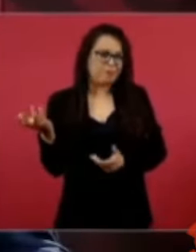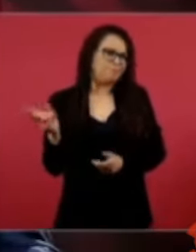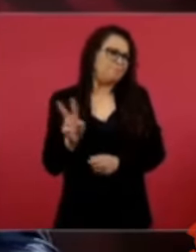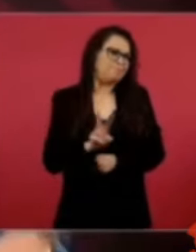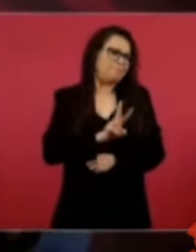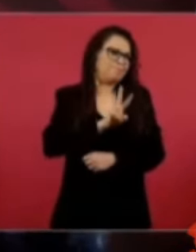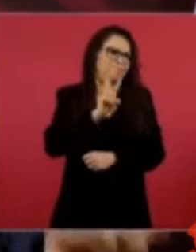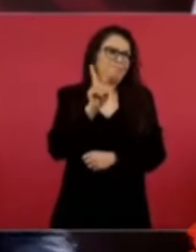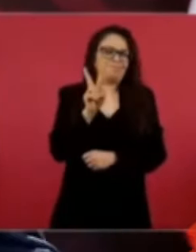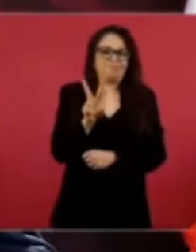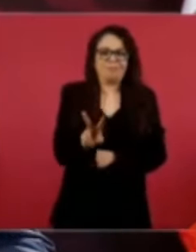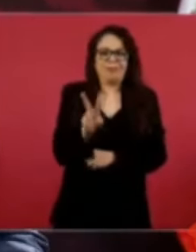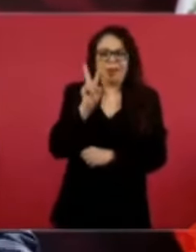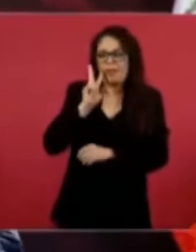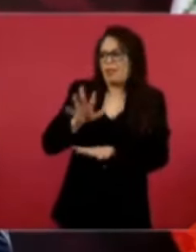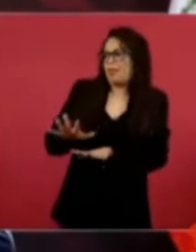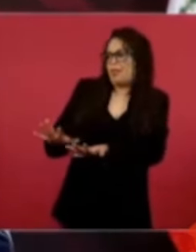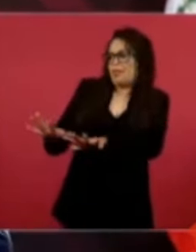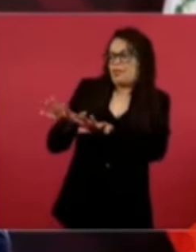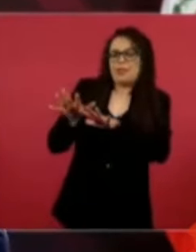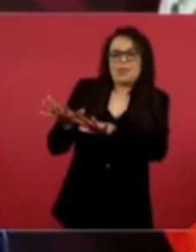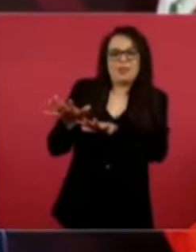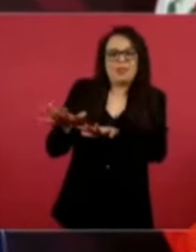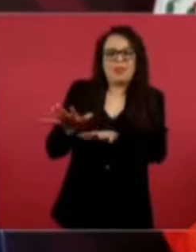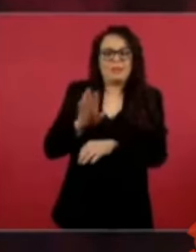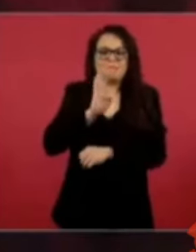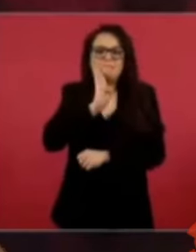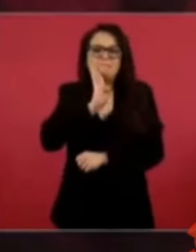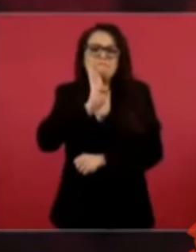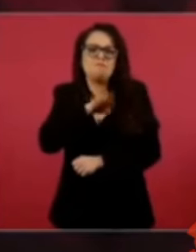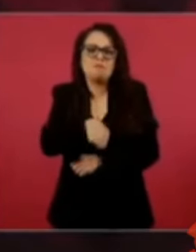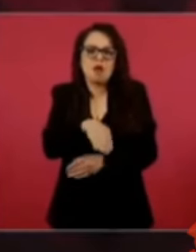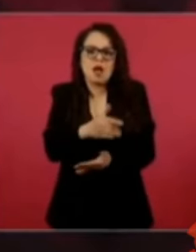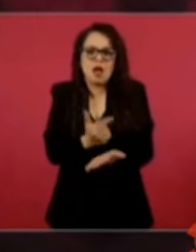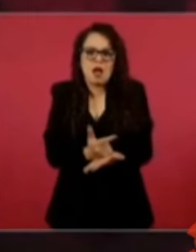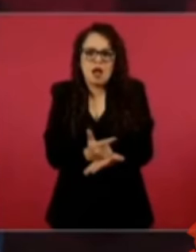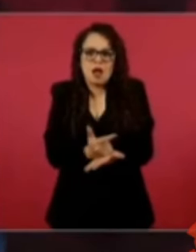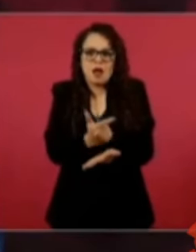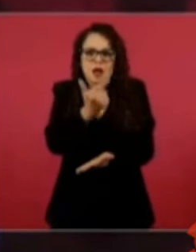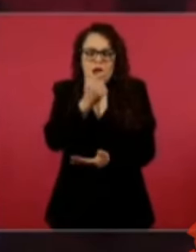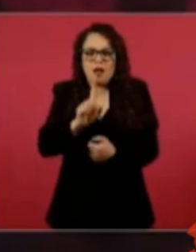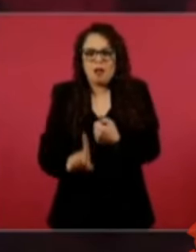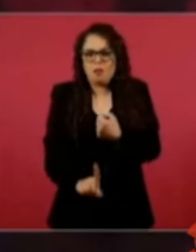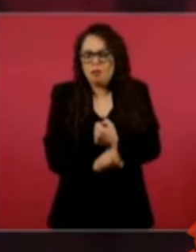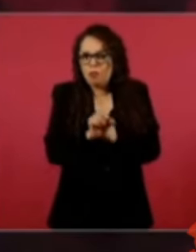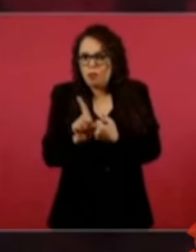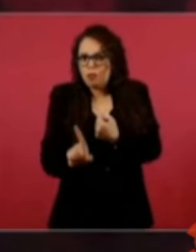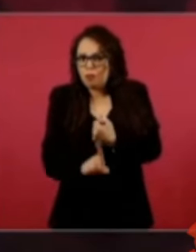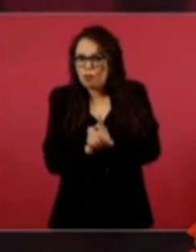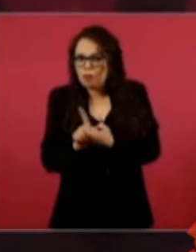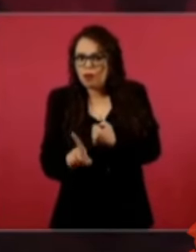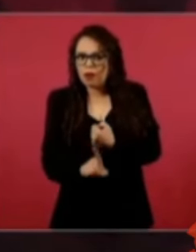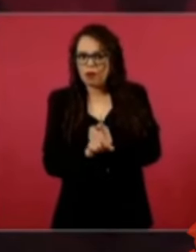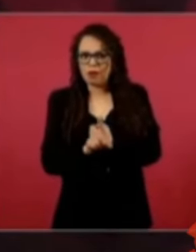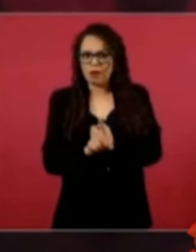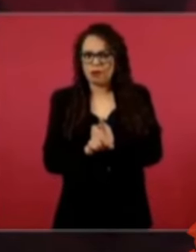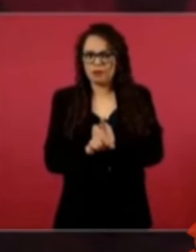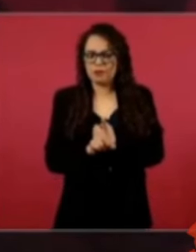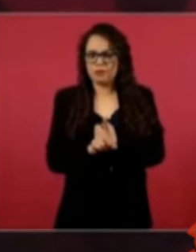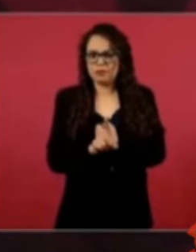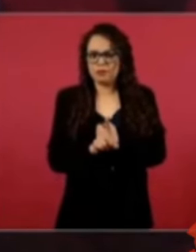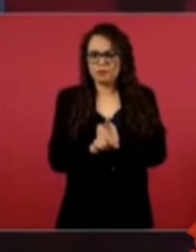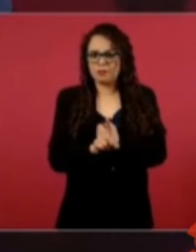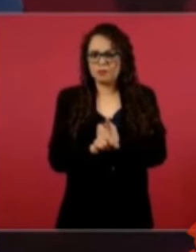lo que está sucediendo. ¿Qué es un asunto de